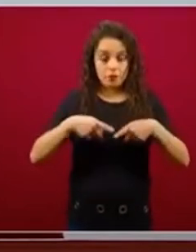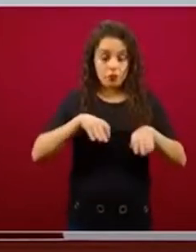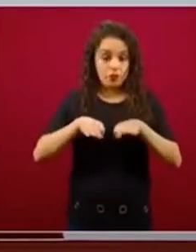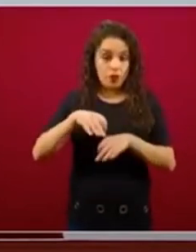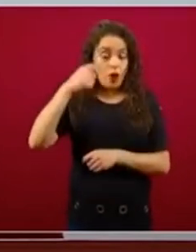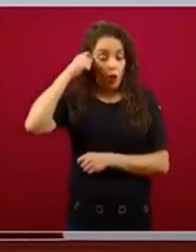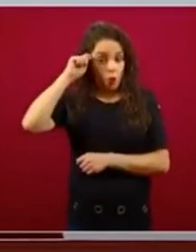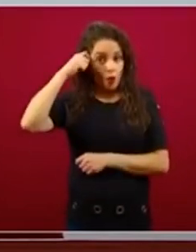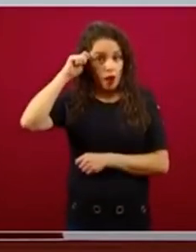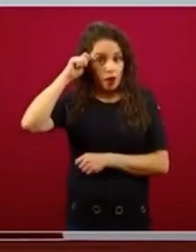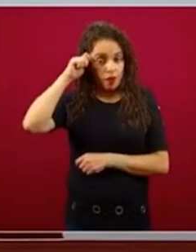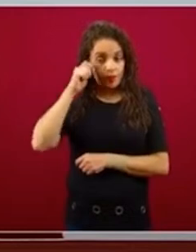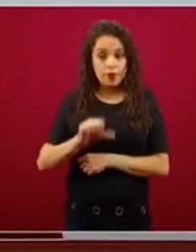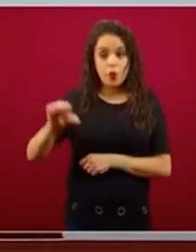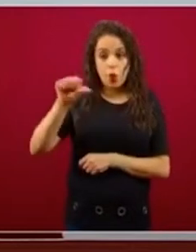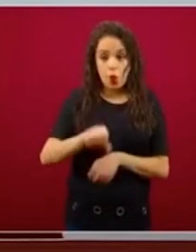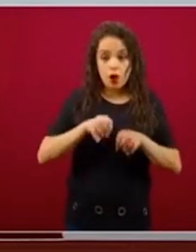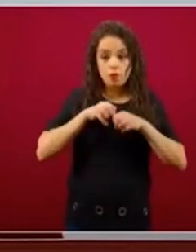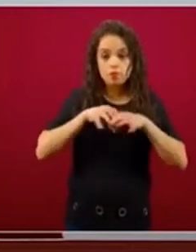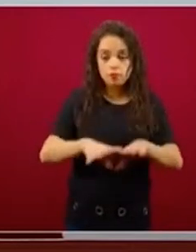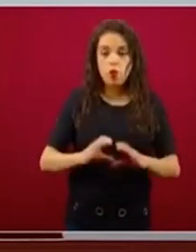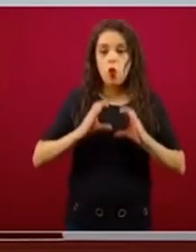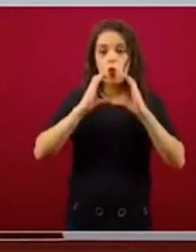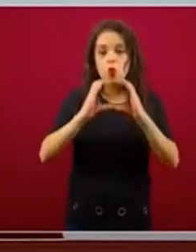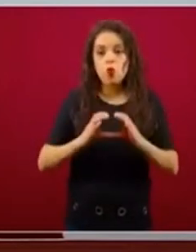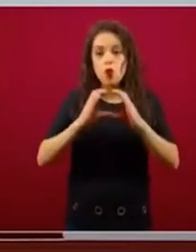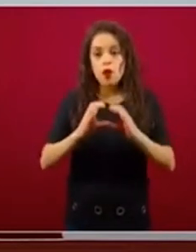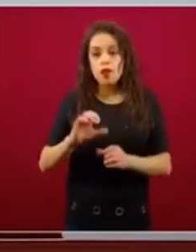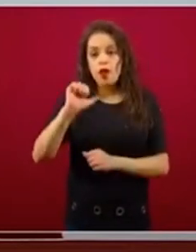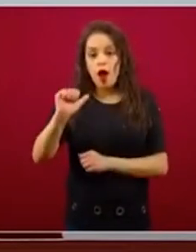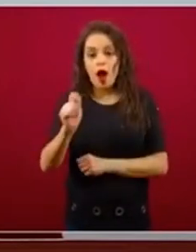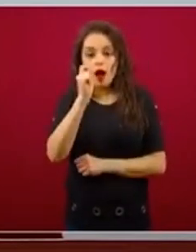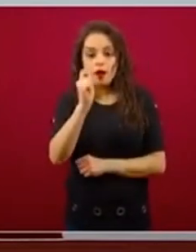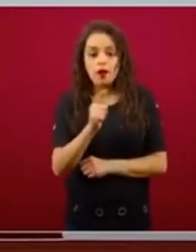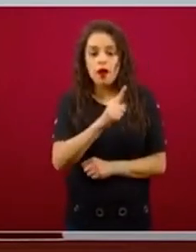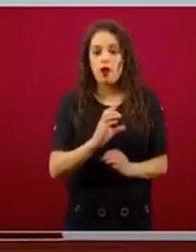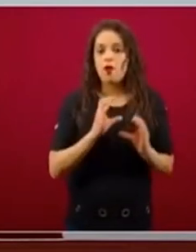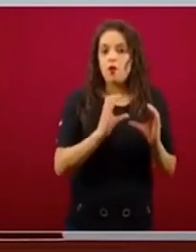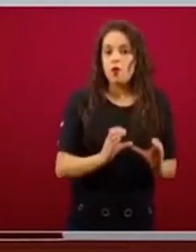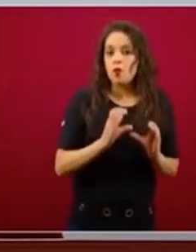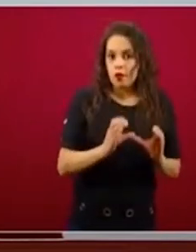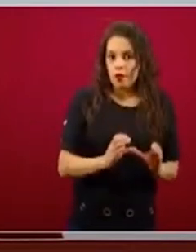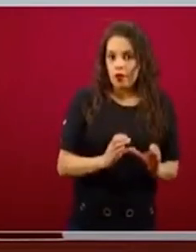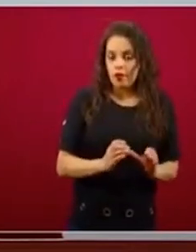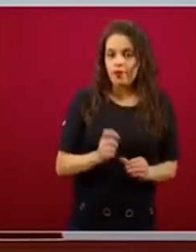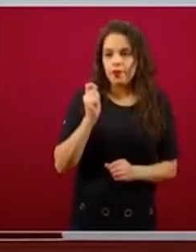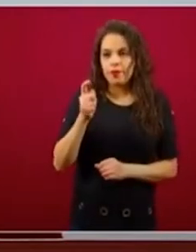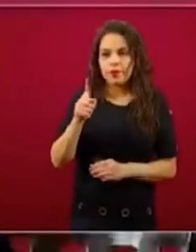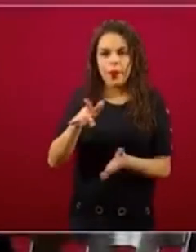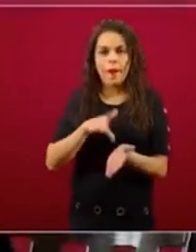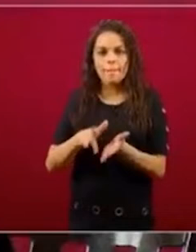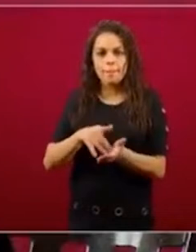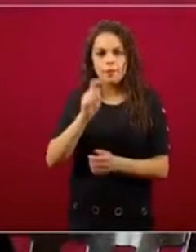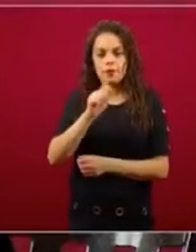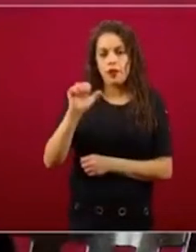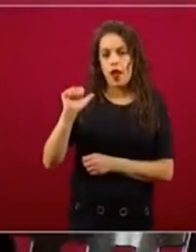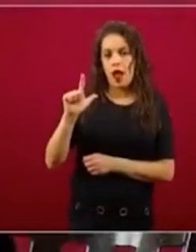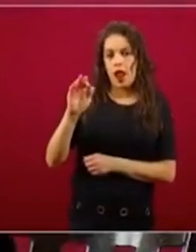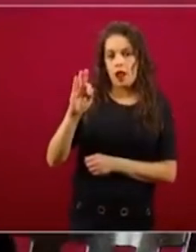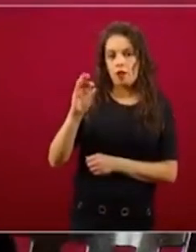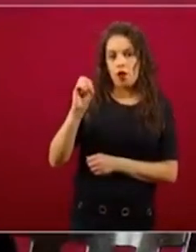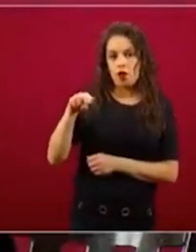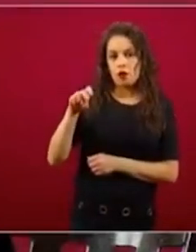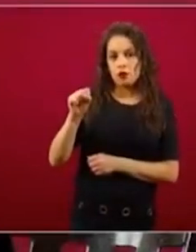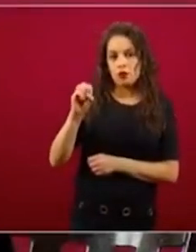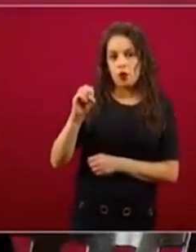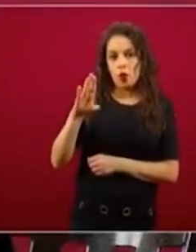lanza hoy la campaña Cuida a quien te cuida, que cuenta con el apoyo de Alfonso Cuarón y